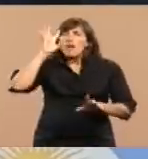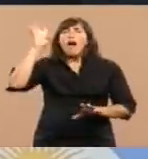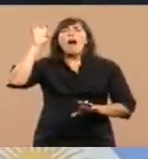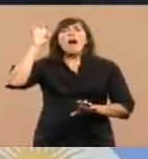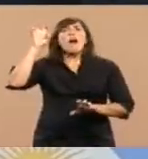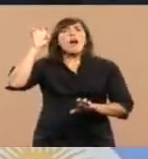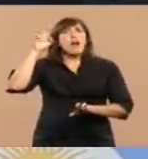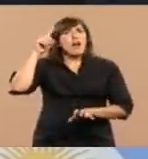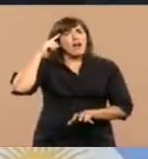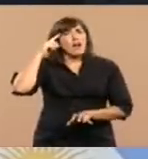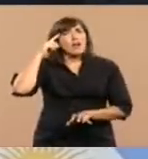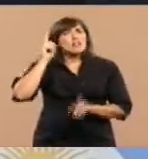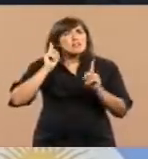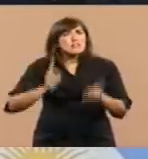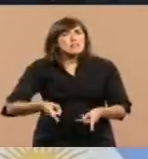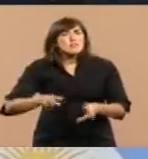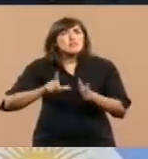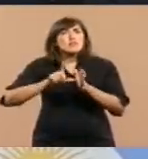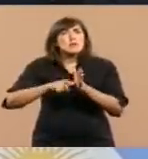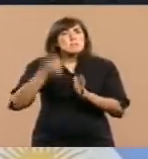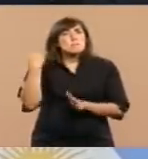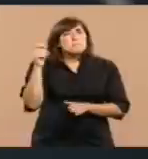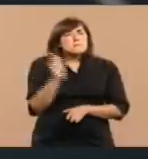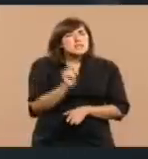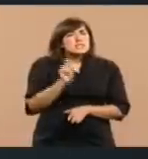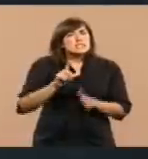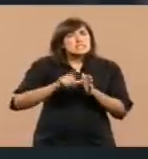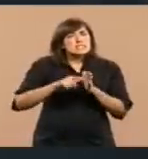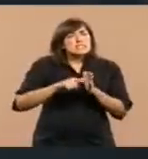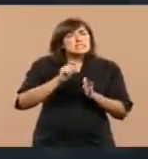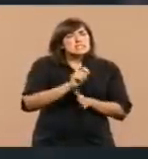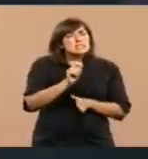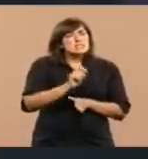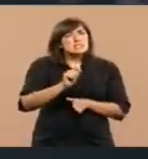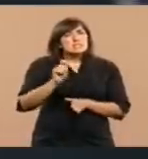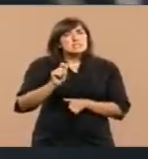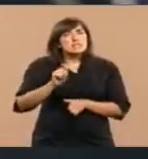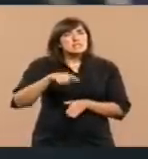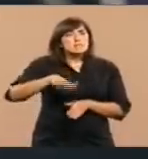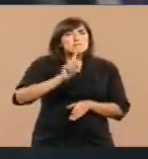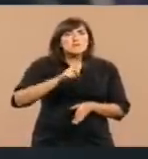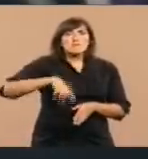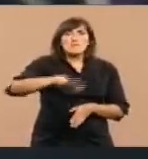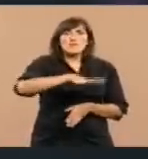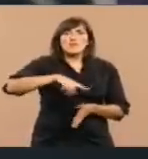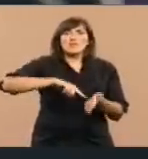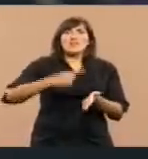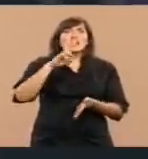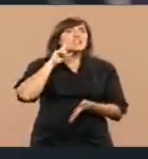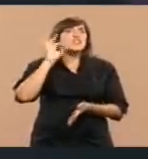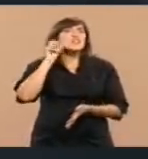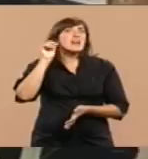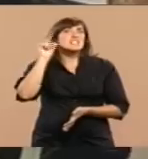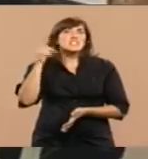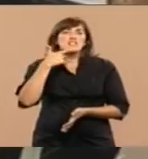que también durante esos meses en los cuales en Río Gallegos no se movía